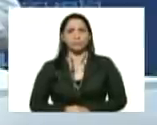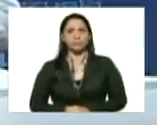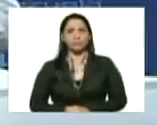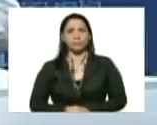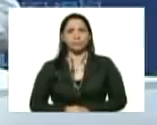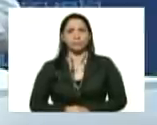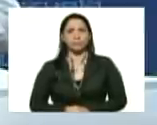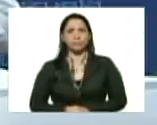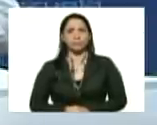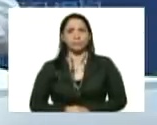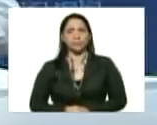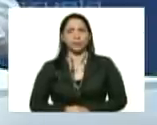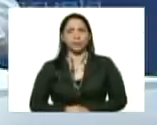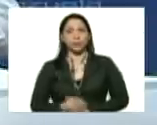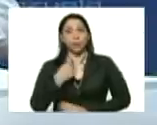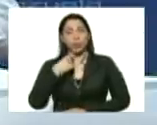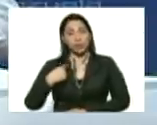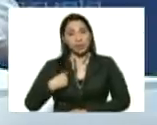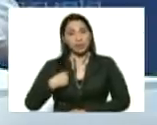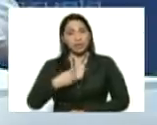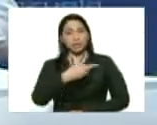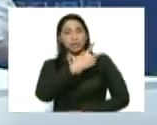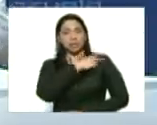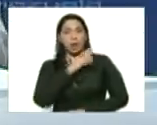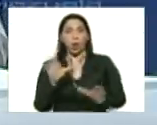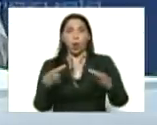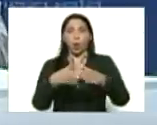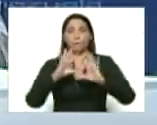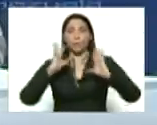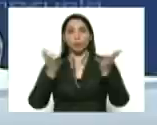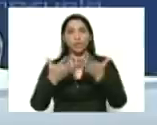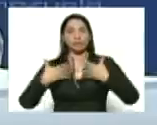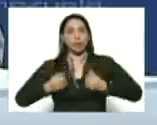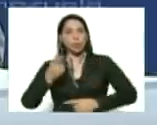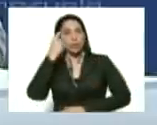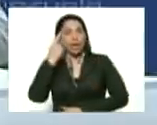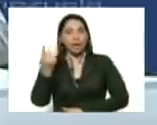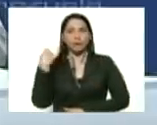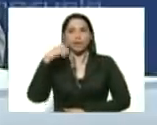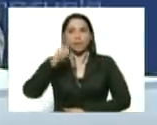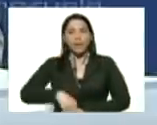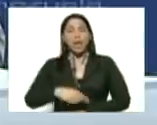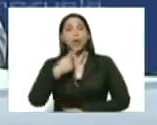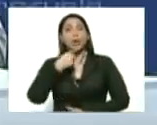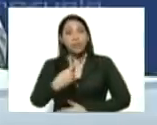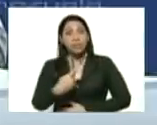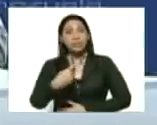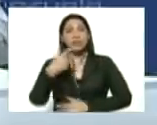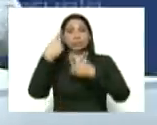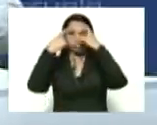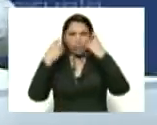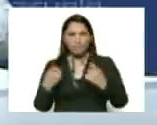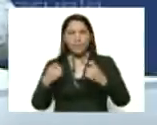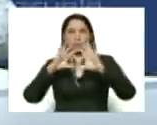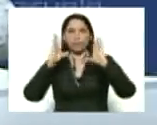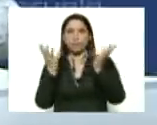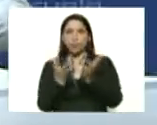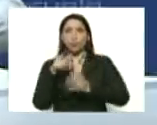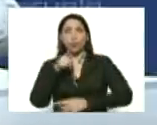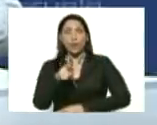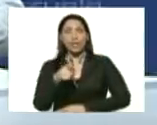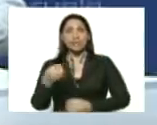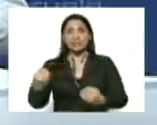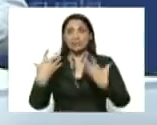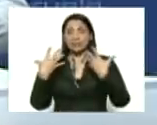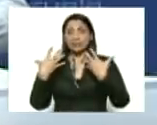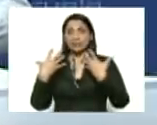lo dice el director de la organización mundial de la salud el día de ayer lo dicen los expertos del mundo esta pandemia